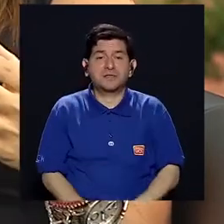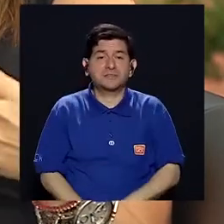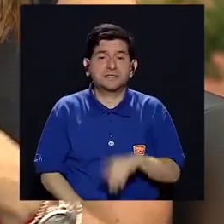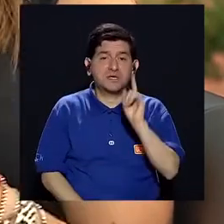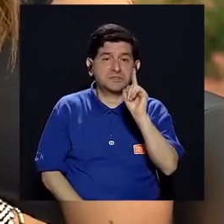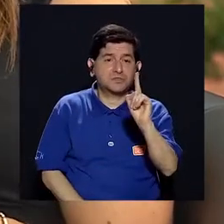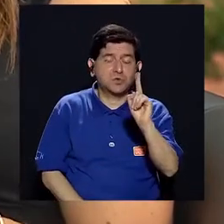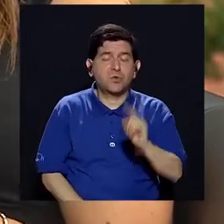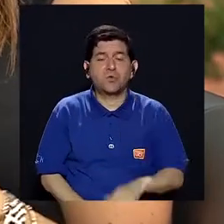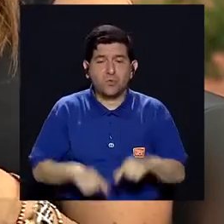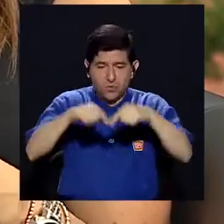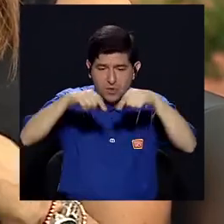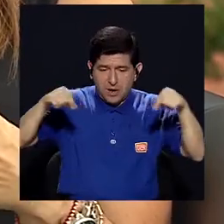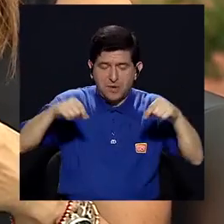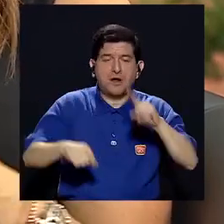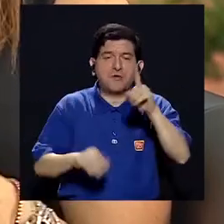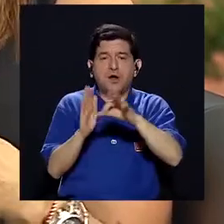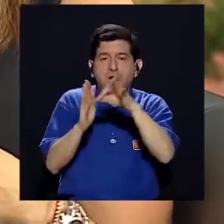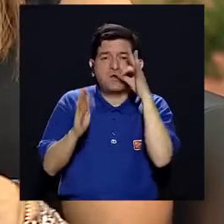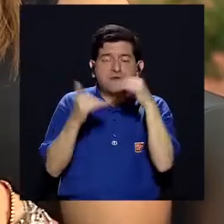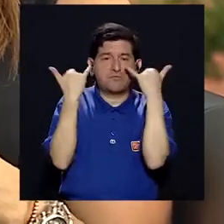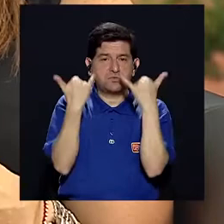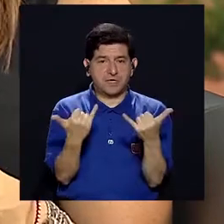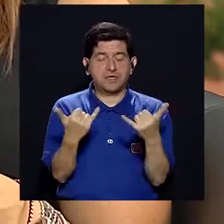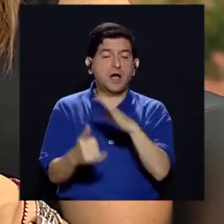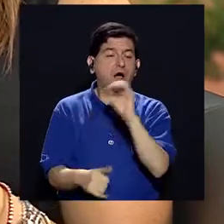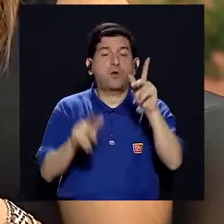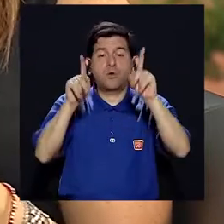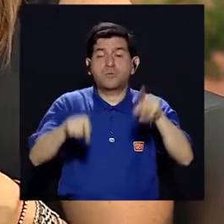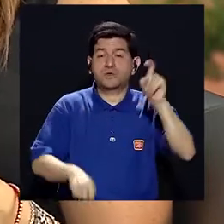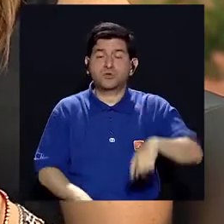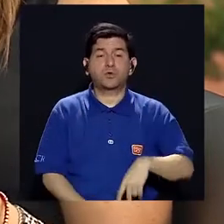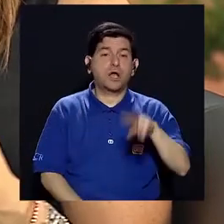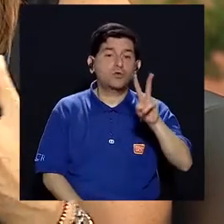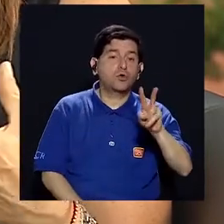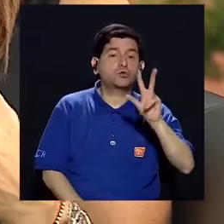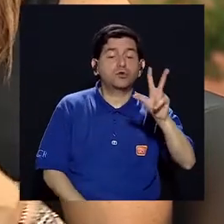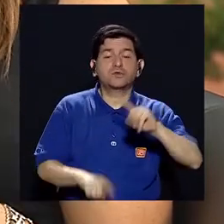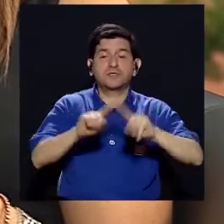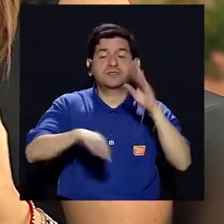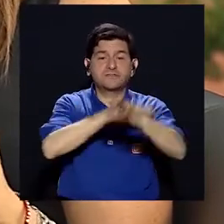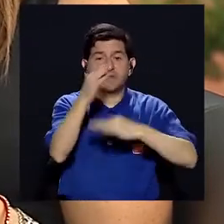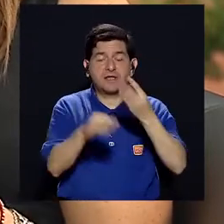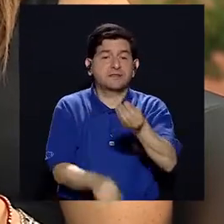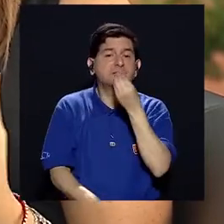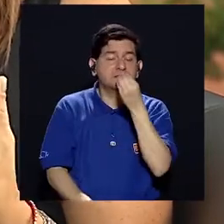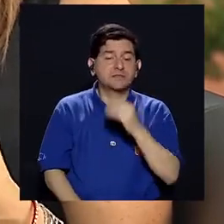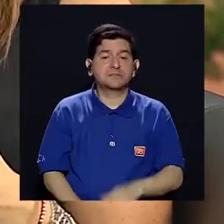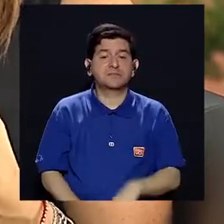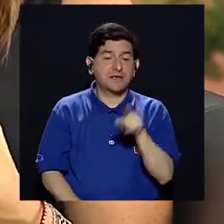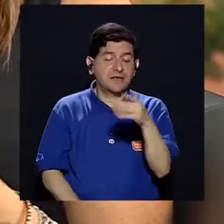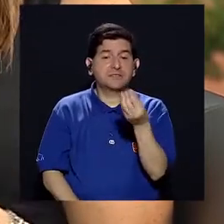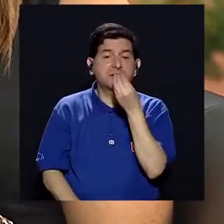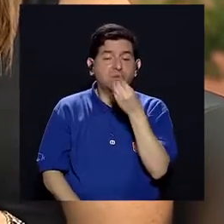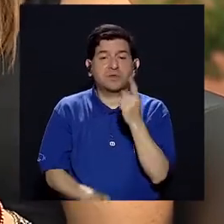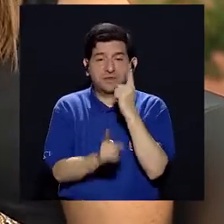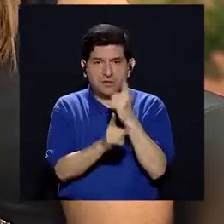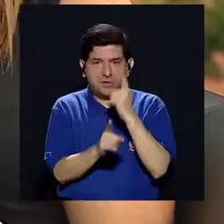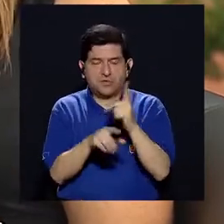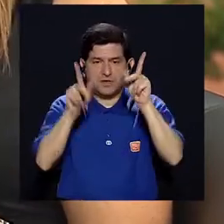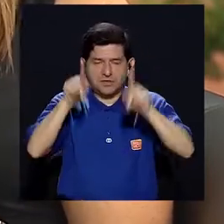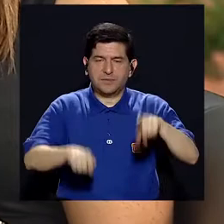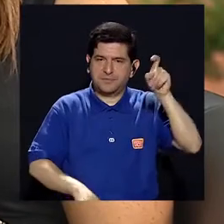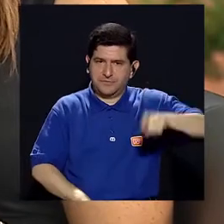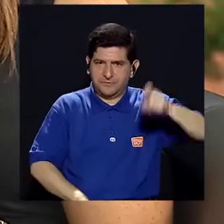con un paquetito de una barbita, una galleta, una fruta ya esté o hay personas que necesitan dos, tres tipos de alimentos para que su merienda sea lo